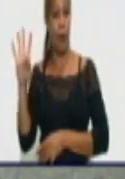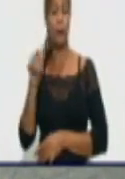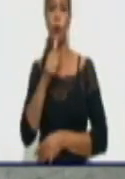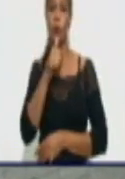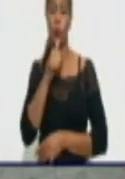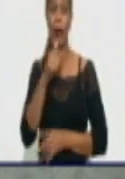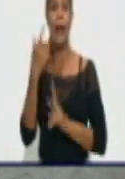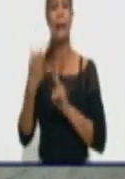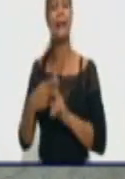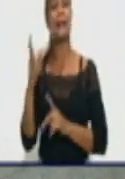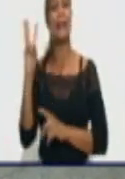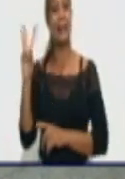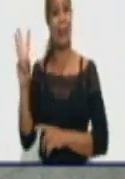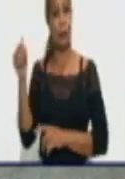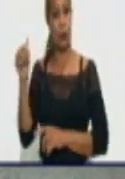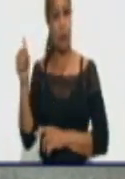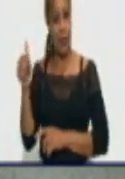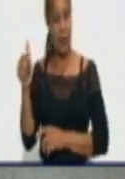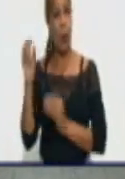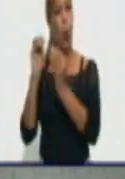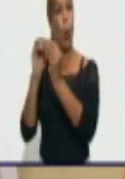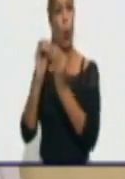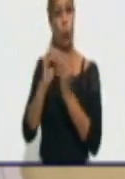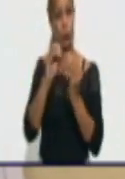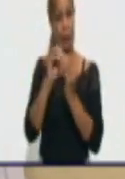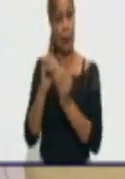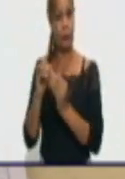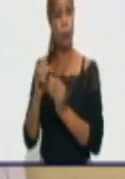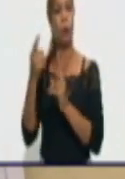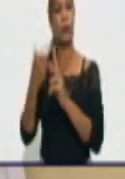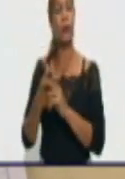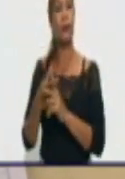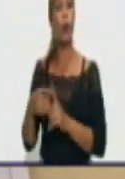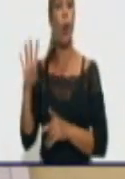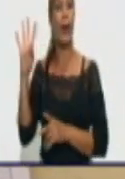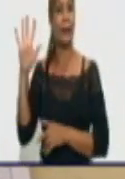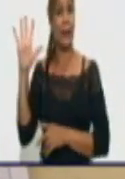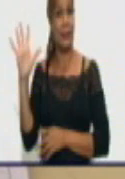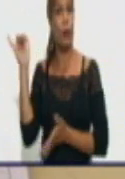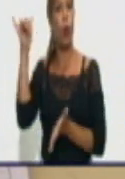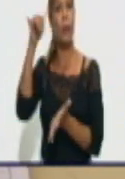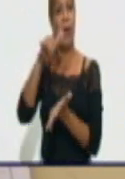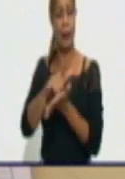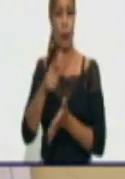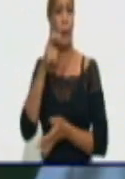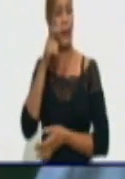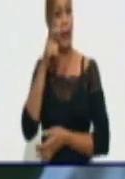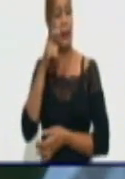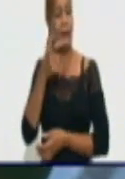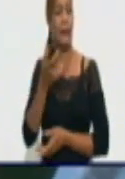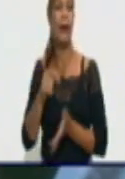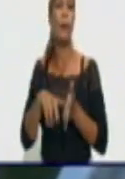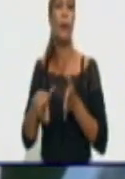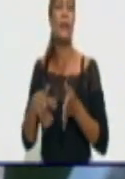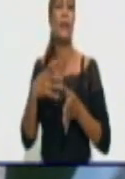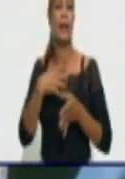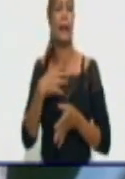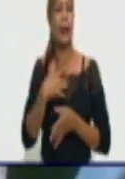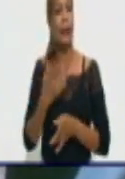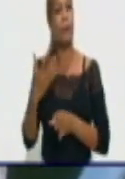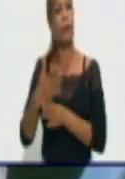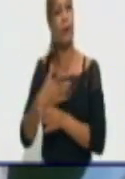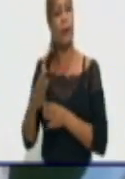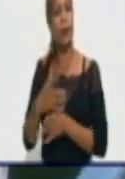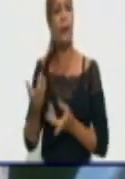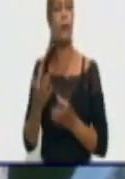310 contactos y 45 viajeros en vigilancia. La provincia acumula un total de 4.869